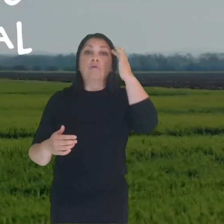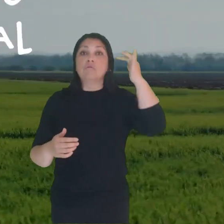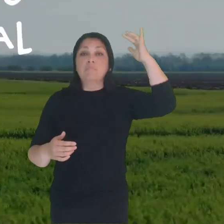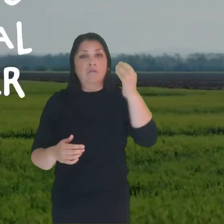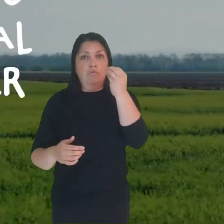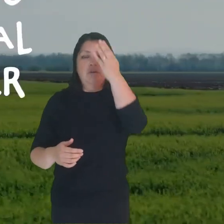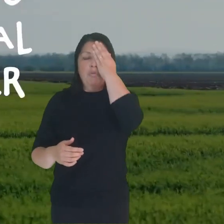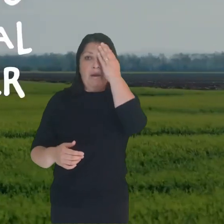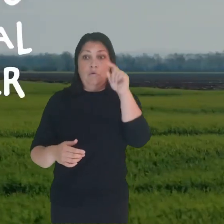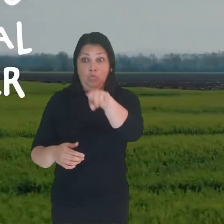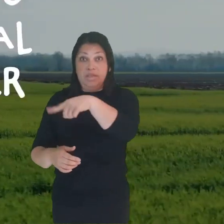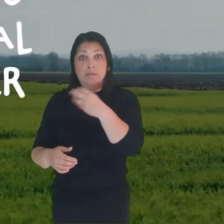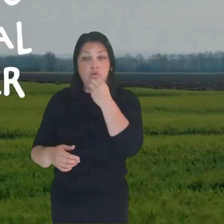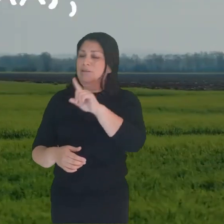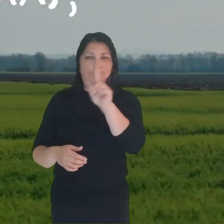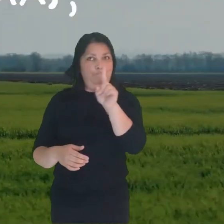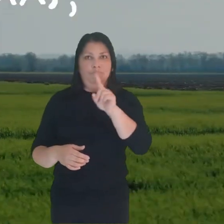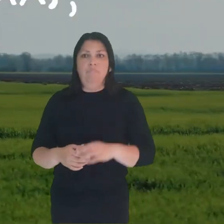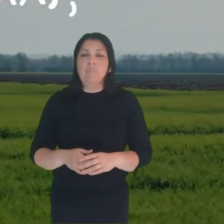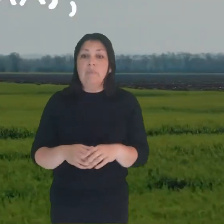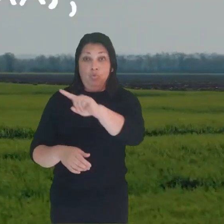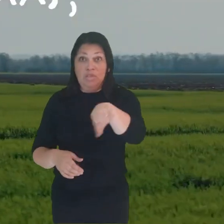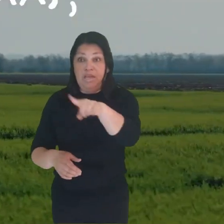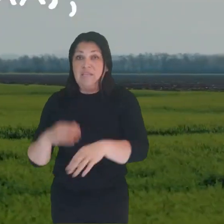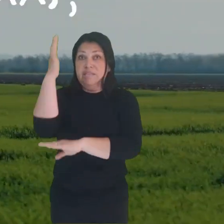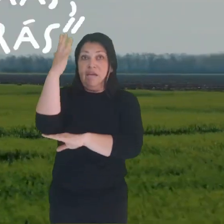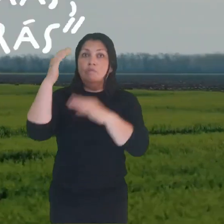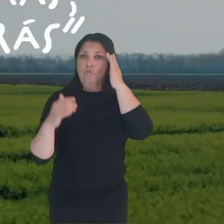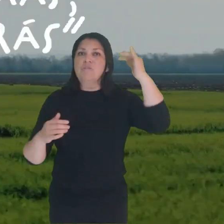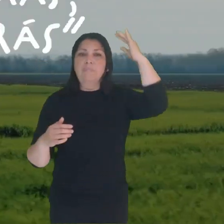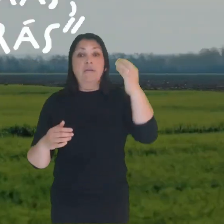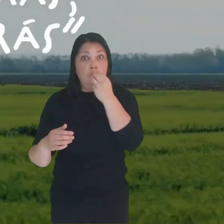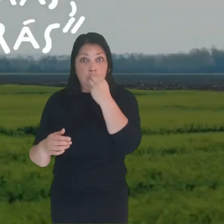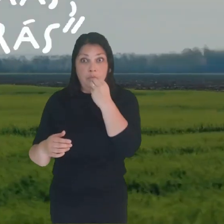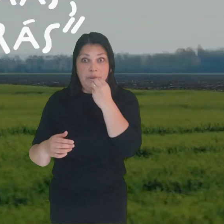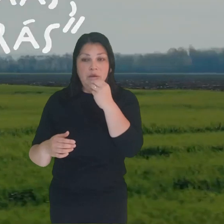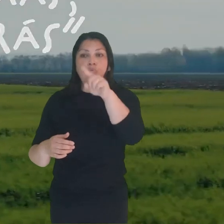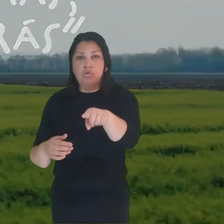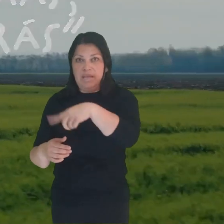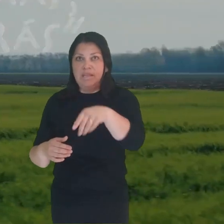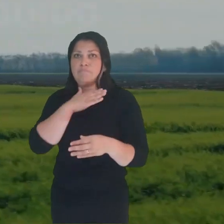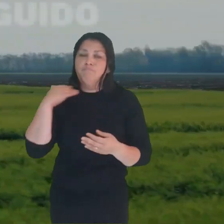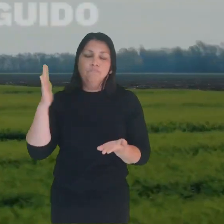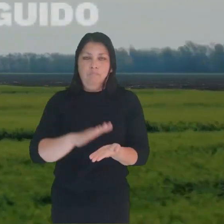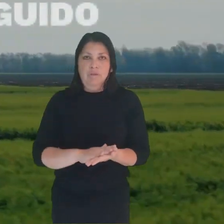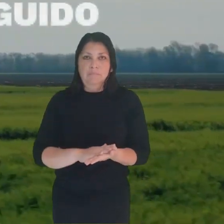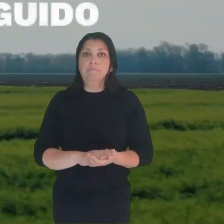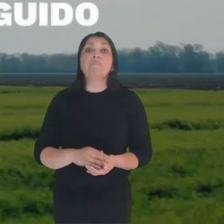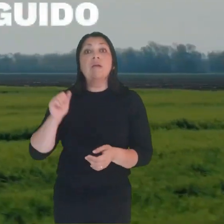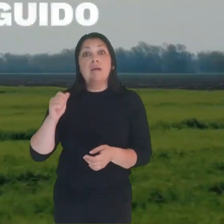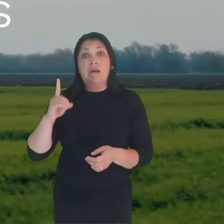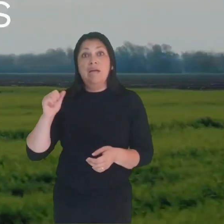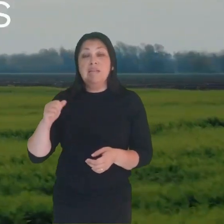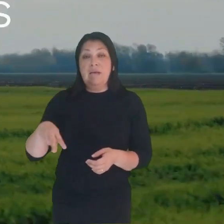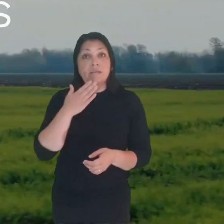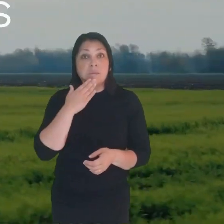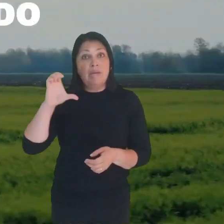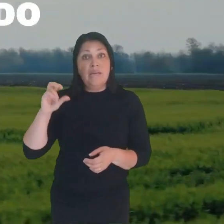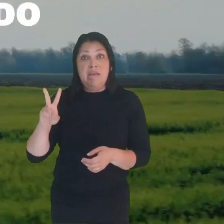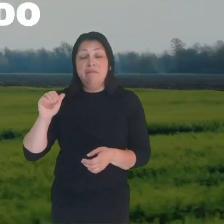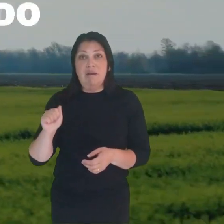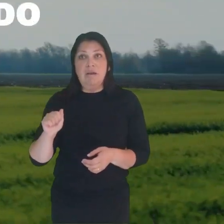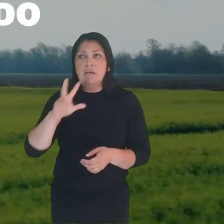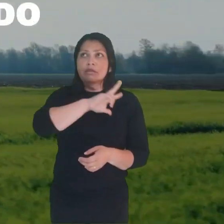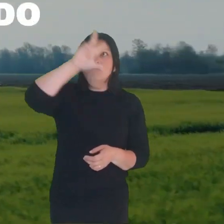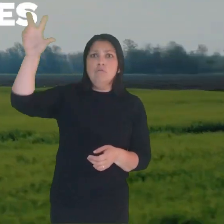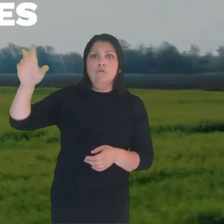y del mal, no deberás comer. El día de que de él comas, ciertamente morirás. Si solo hubieran seguido la guía de Dios,